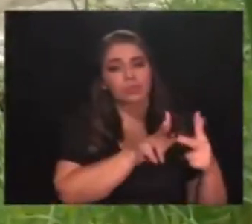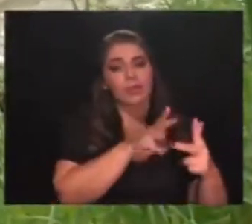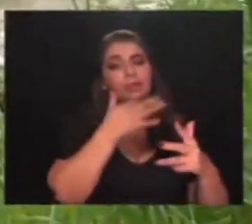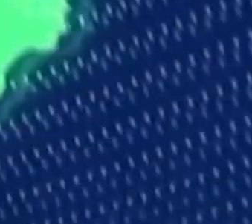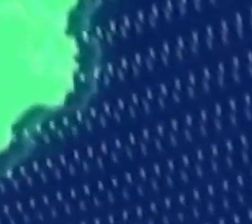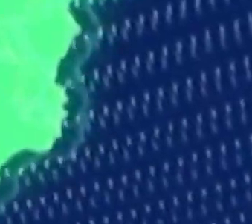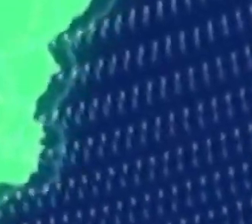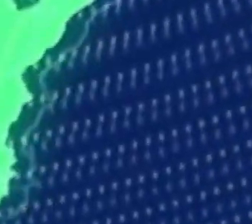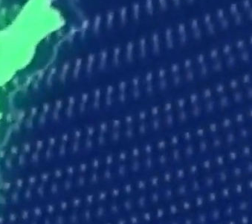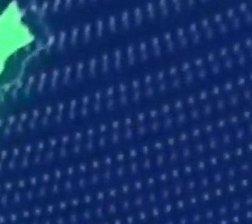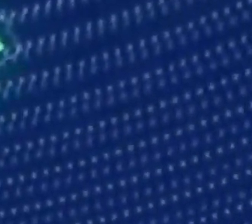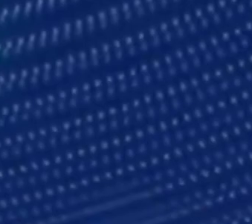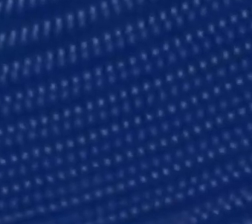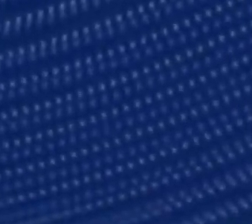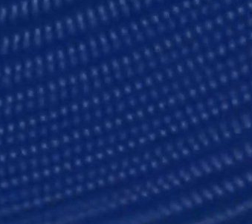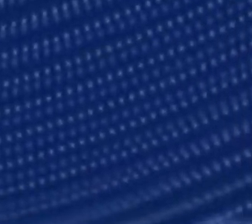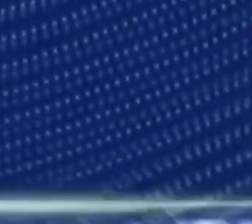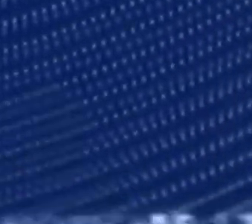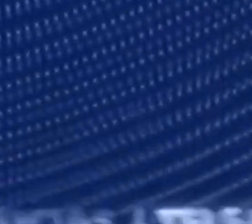prueba de fuego.